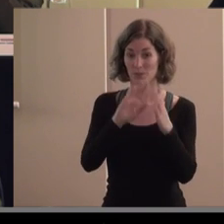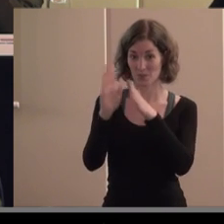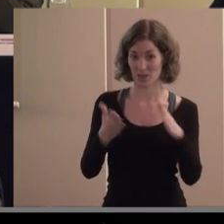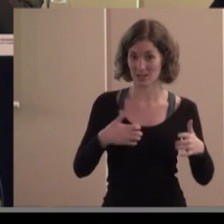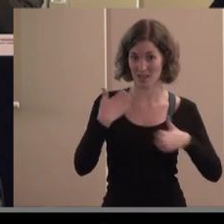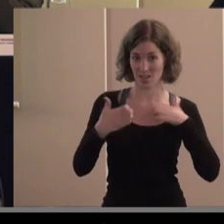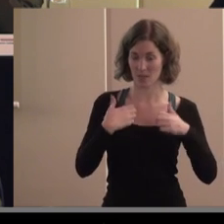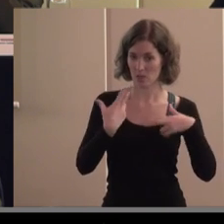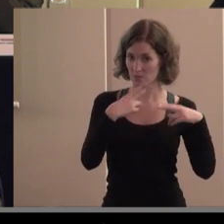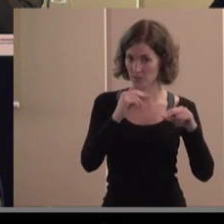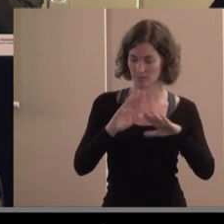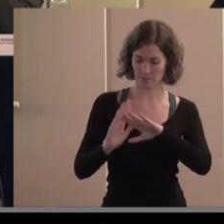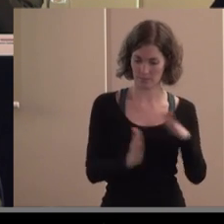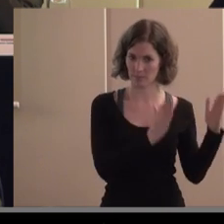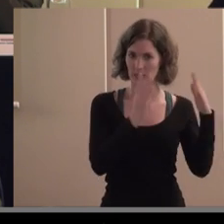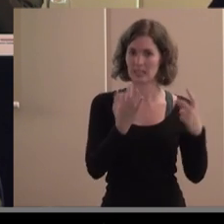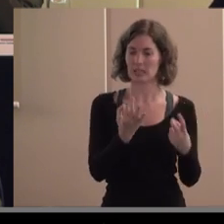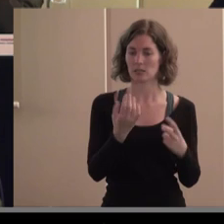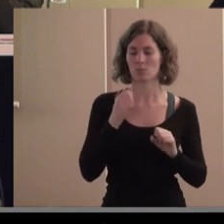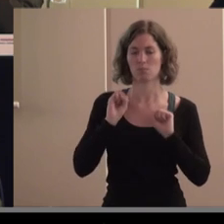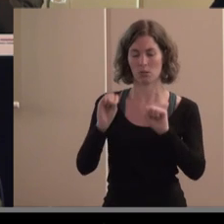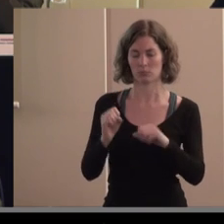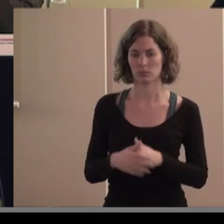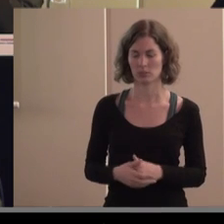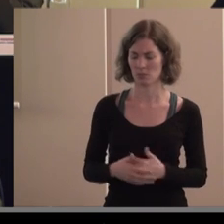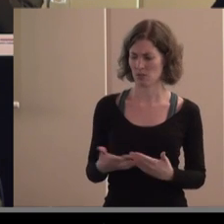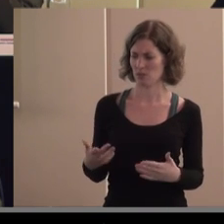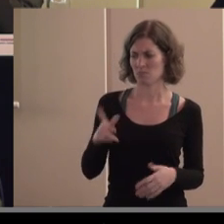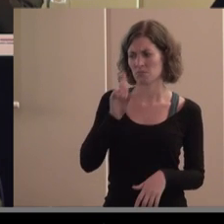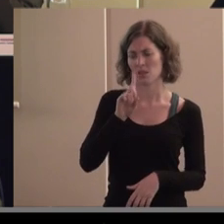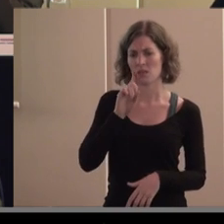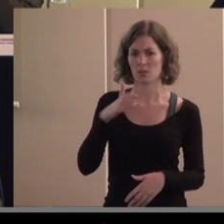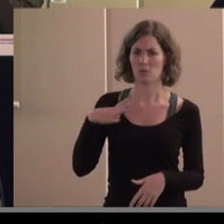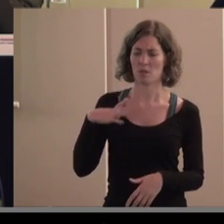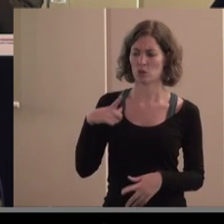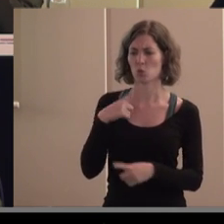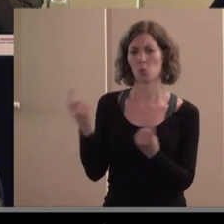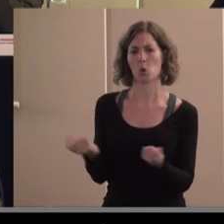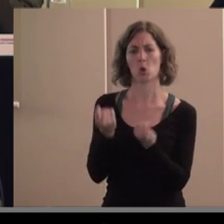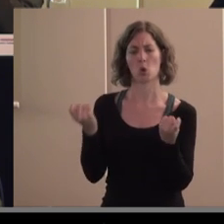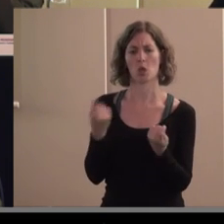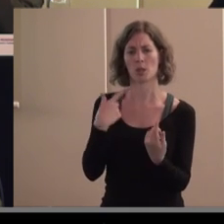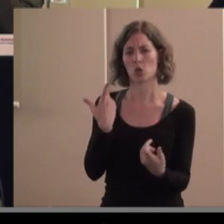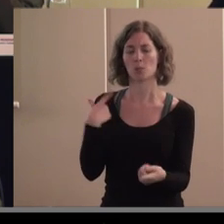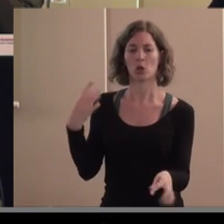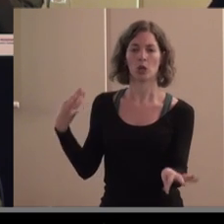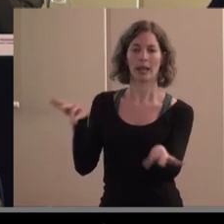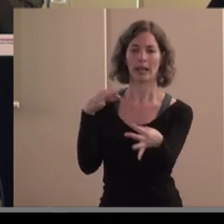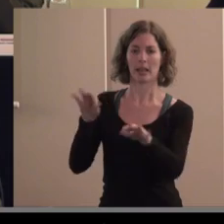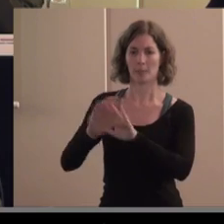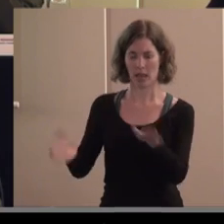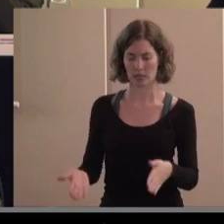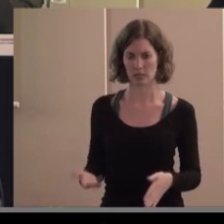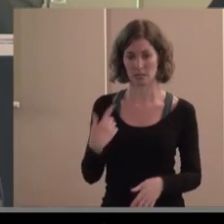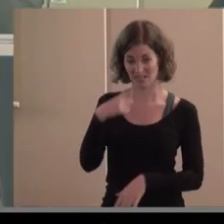de cabreo sino de rechazo dice sí pero es mentira esto es publicidad ¿eh? ¿os acordáis? esto hace dos o tres años estábamos en esta todavía